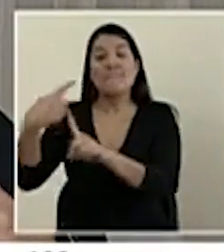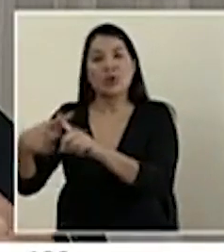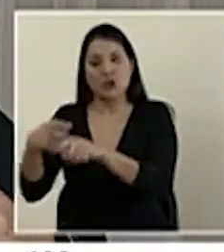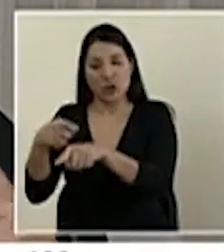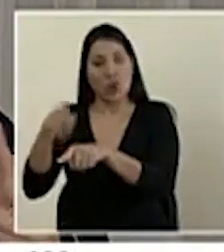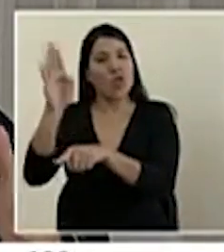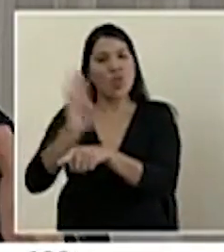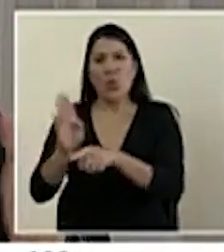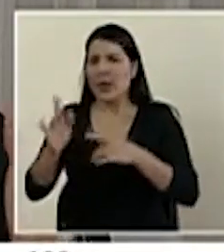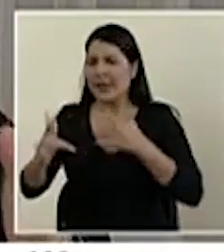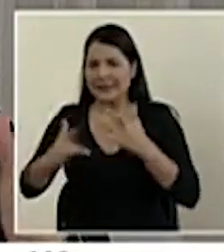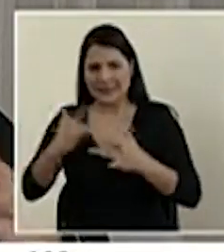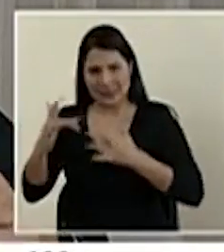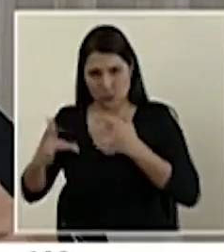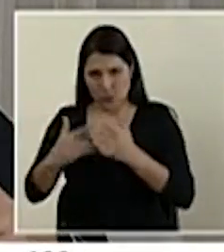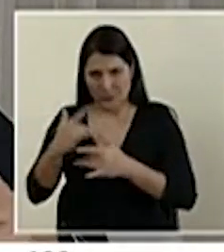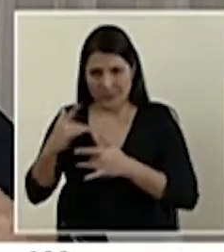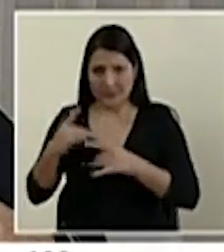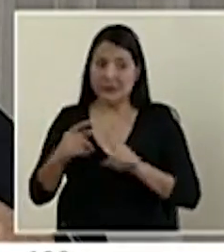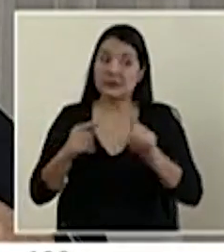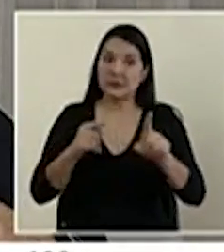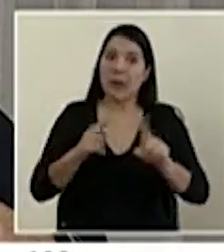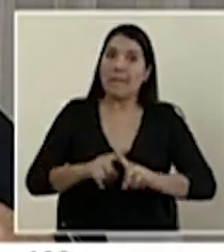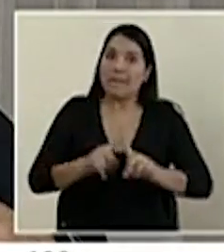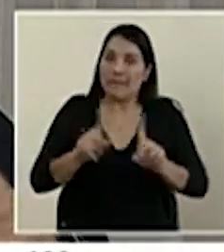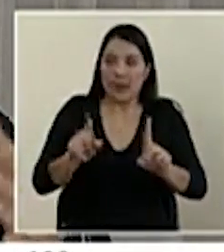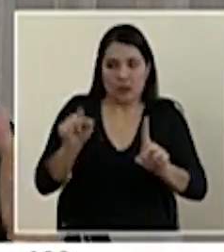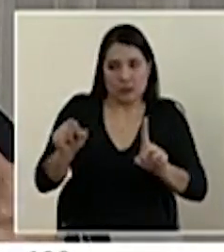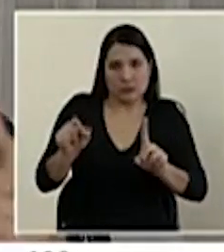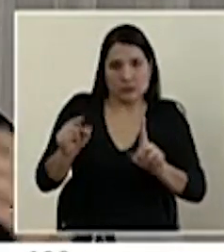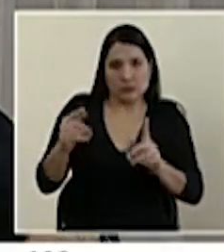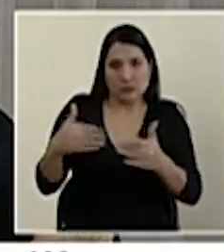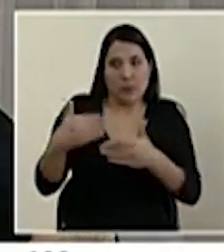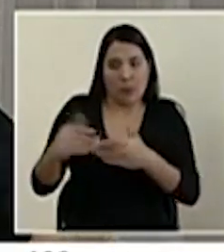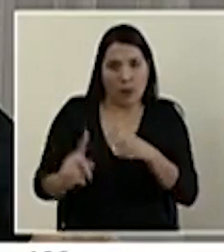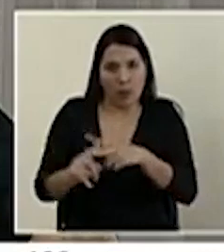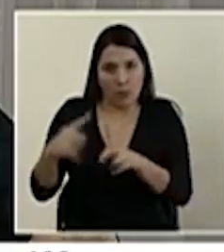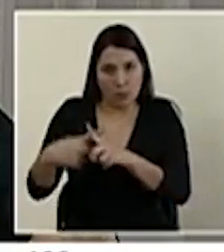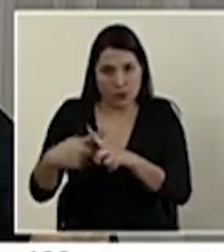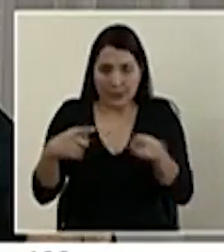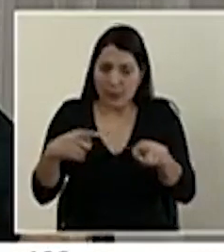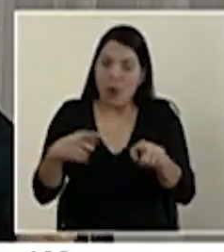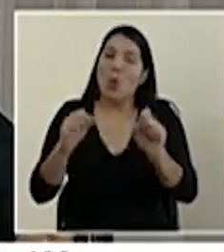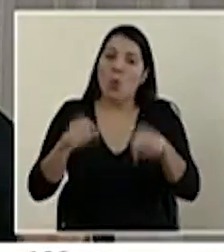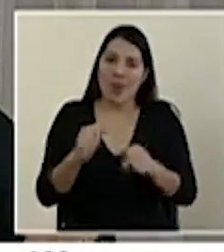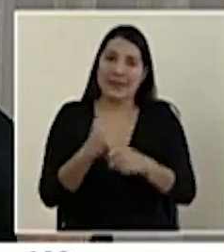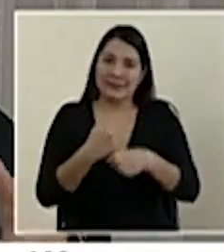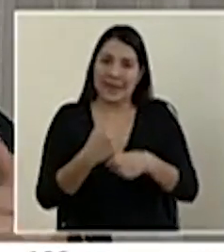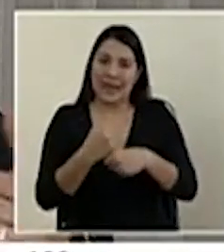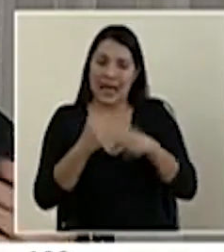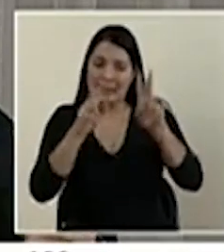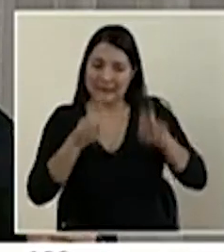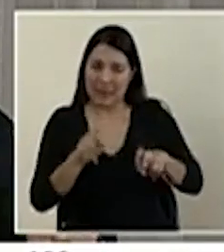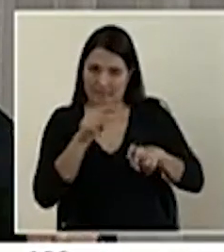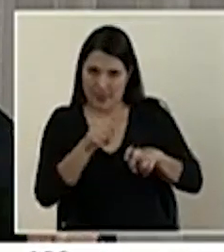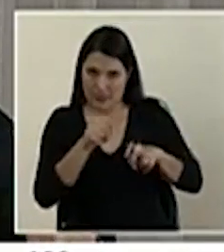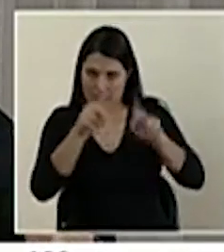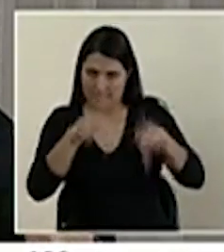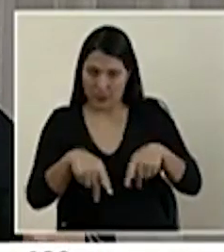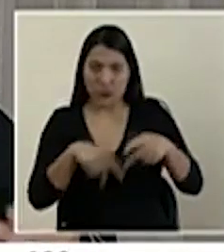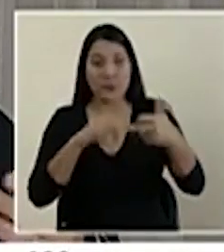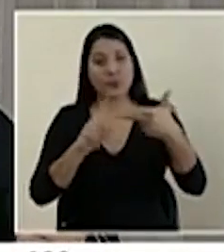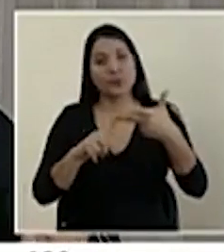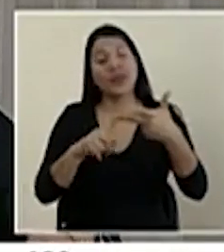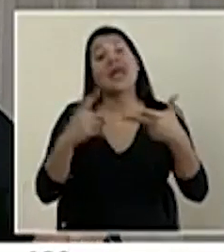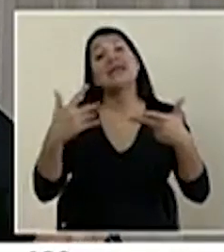nexo en medio de... Eso ya lo estamos actualizando para tenerlo en el día de mañana. Y la otra que ya también estaba actualizada, que las personas que tienen pérdida del